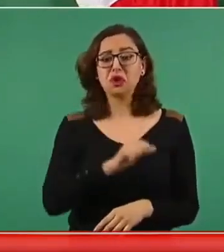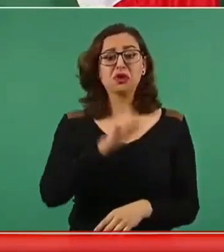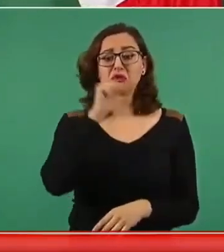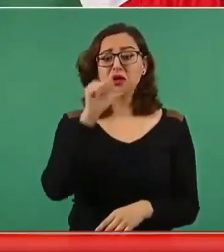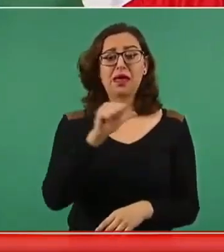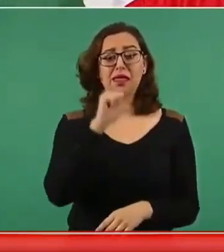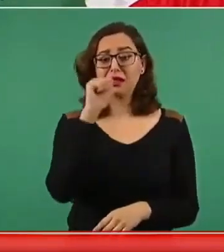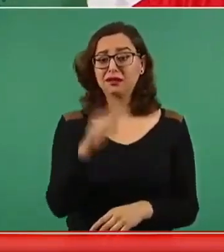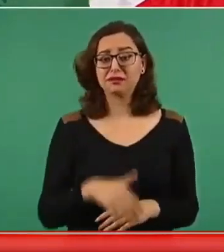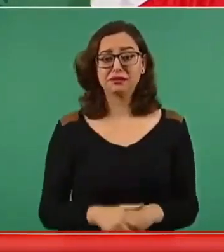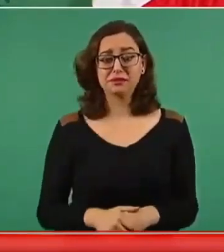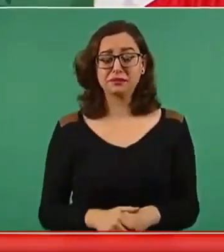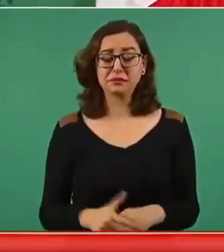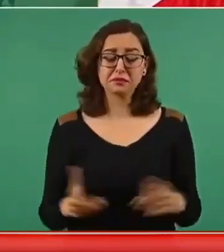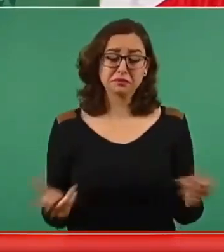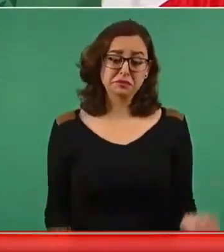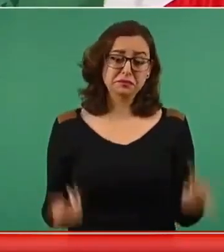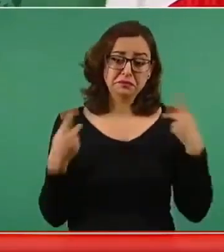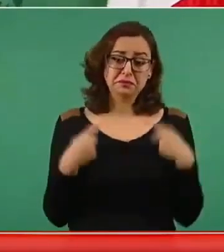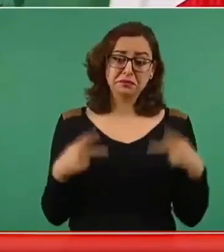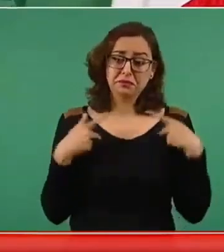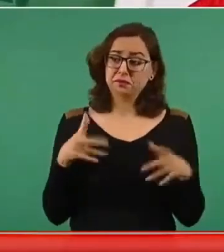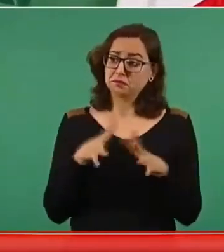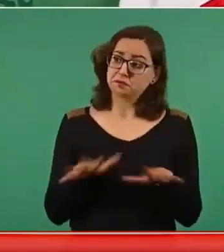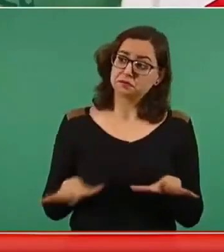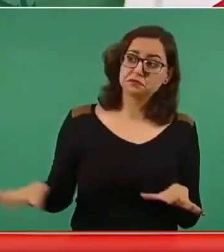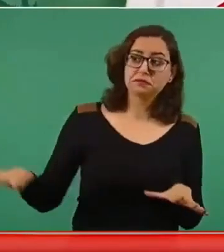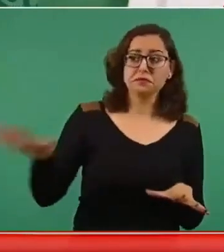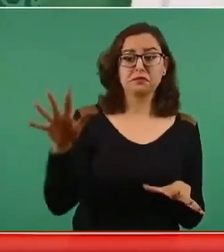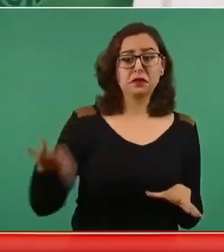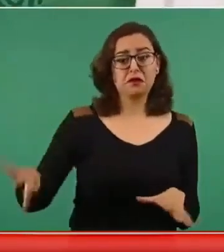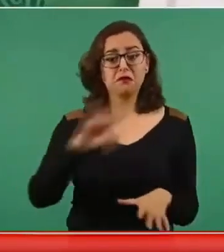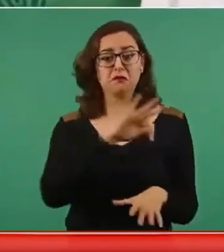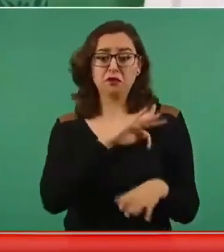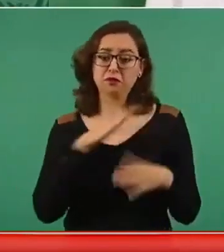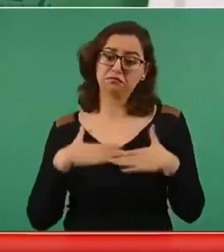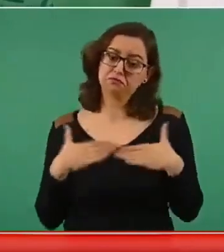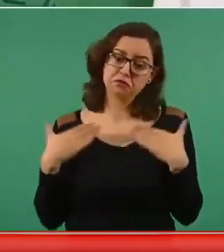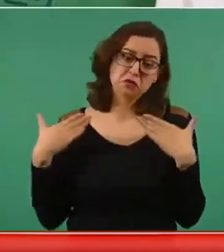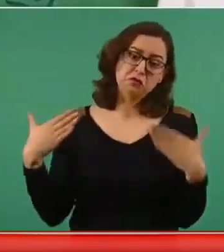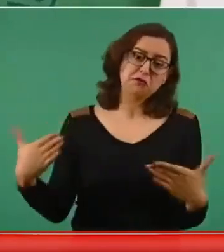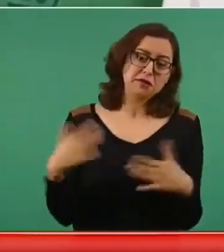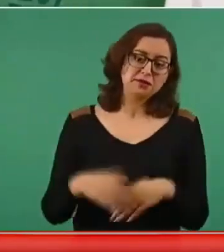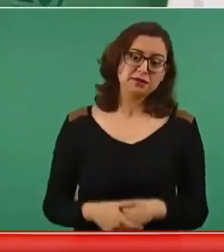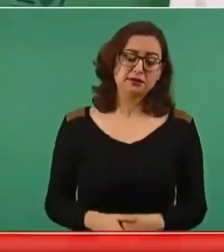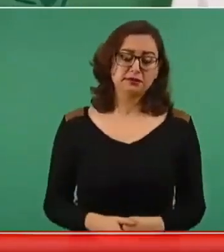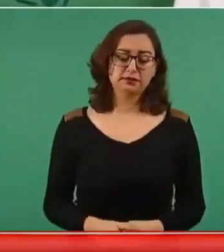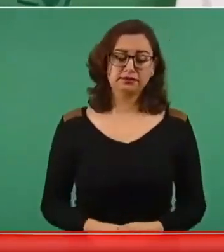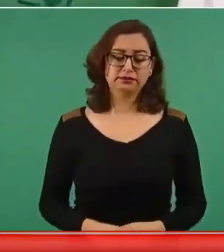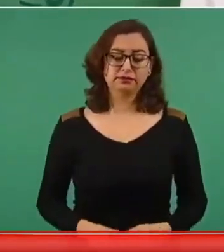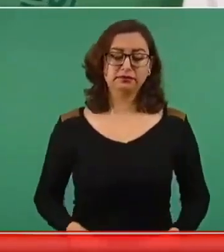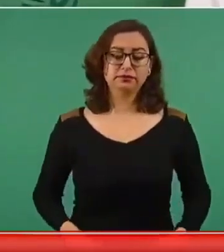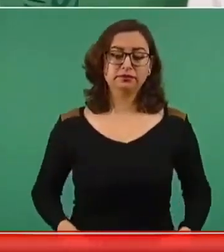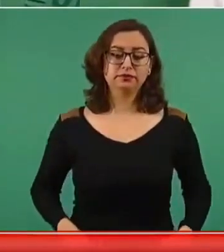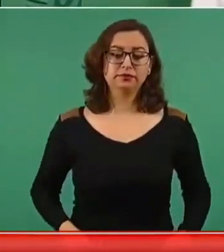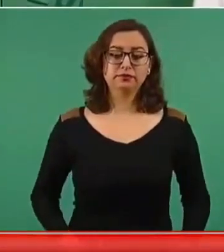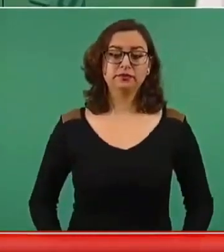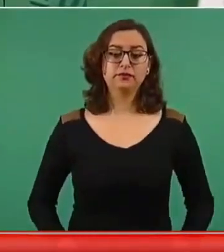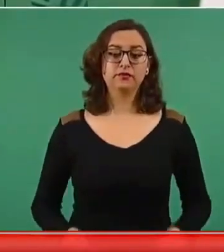yo le tengo mucha fe al pueblo de México y siempre